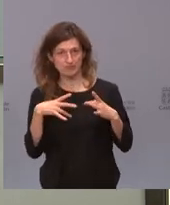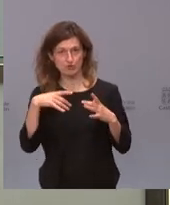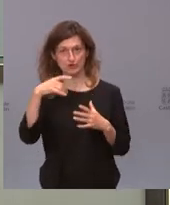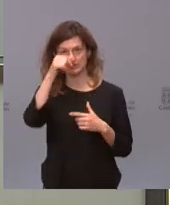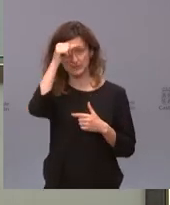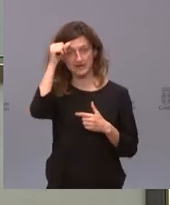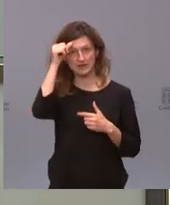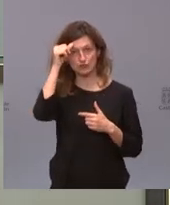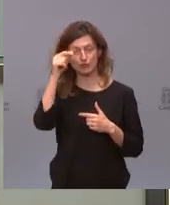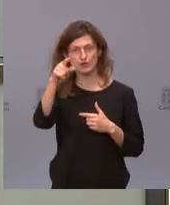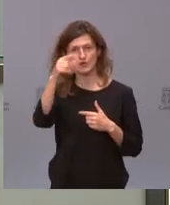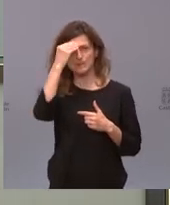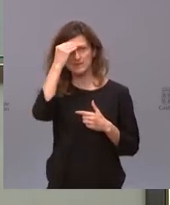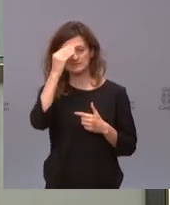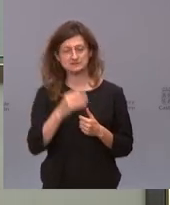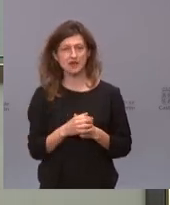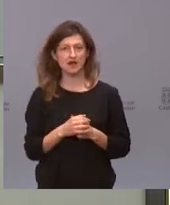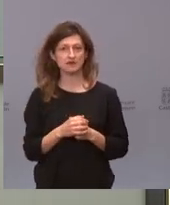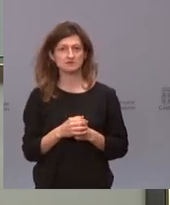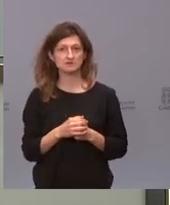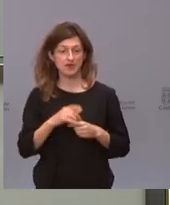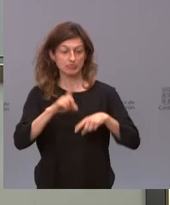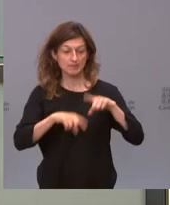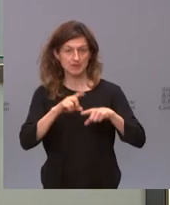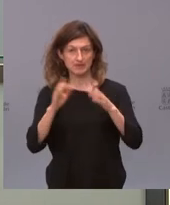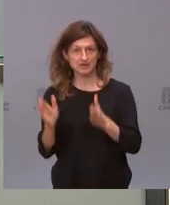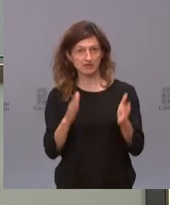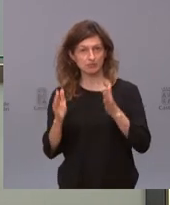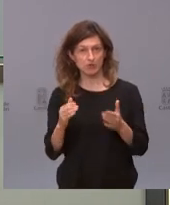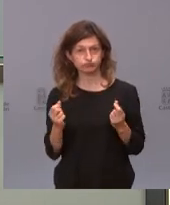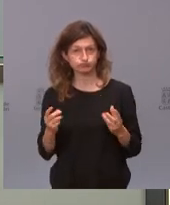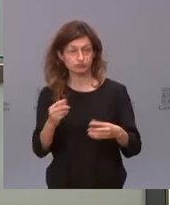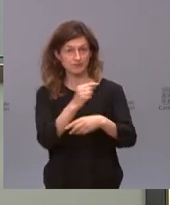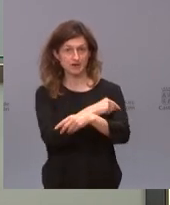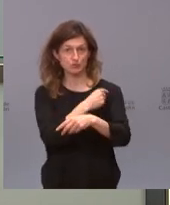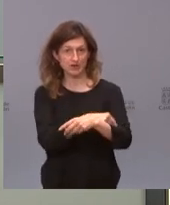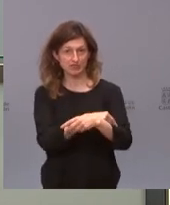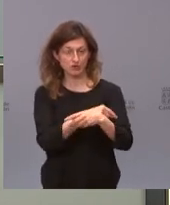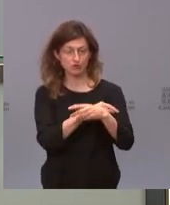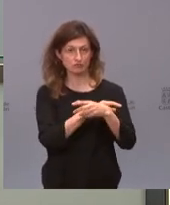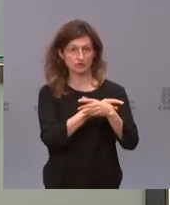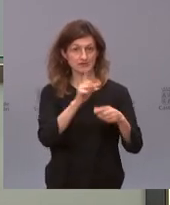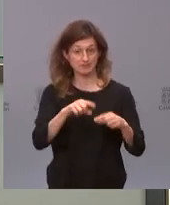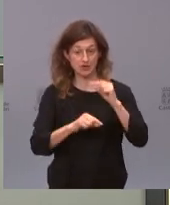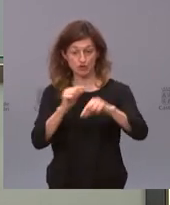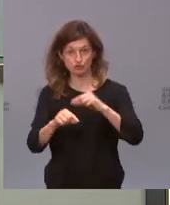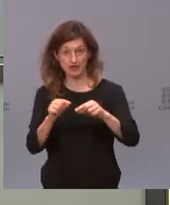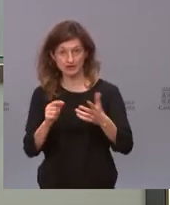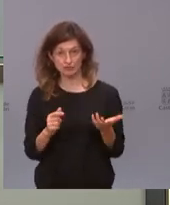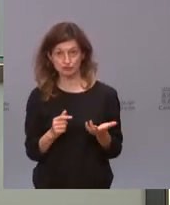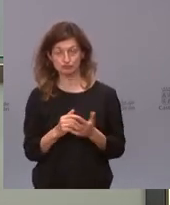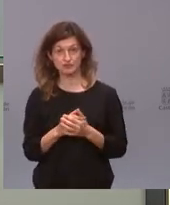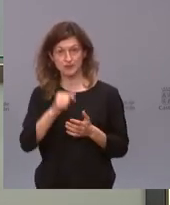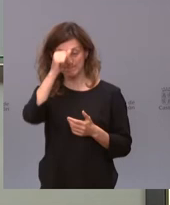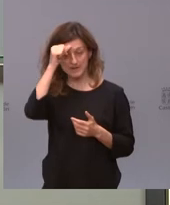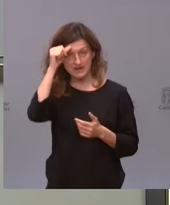¿cree que será posible, en función un poco del ritmo de vacunación que se espera alcanzar y de los contagios que ya ha habido, claro, llegar al